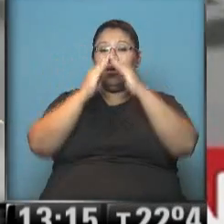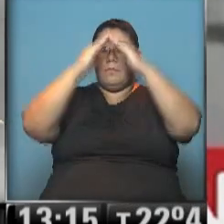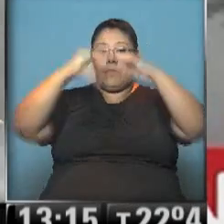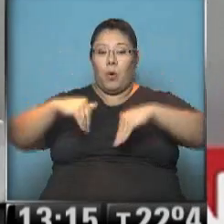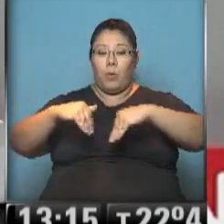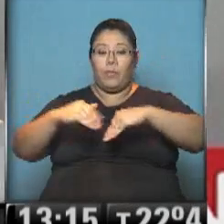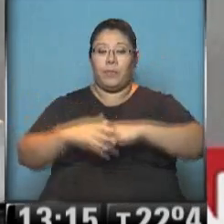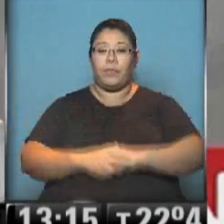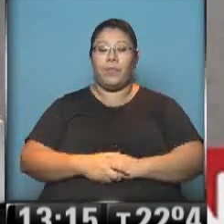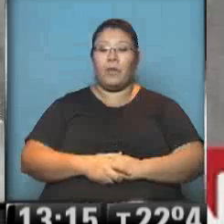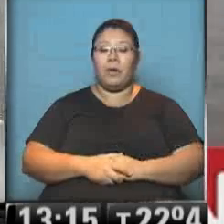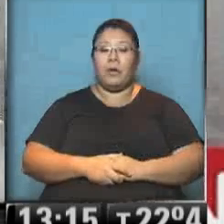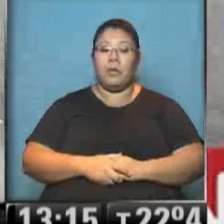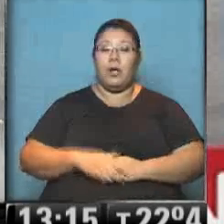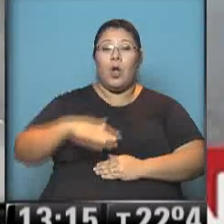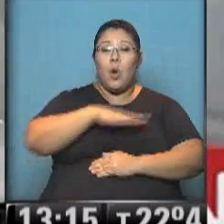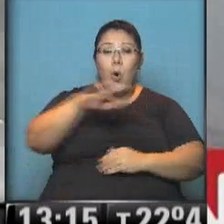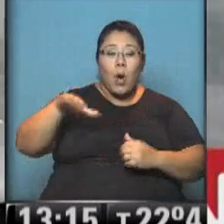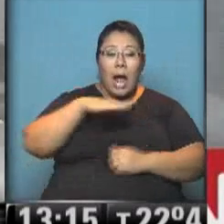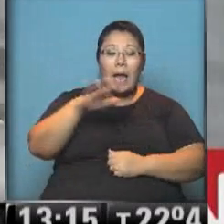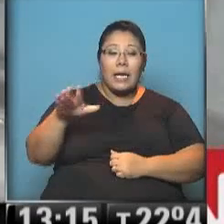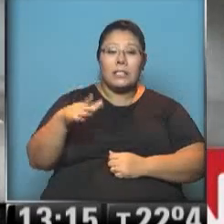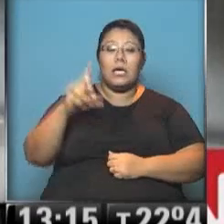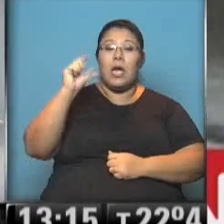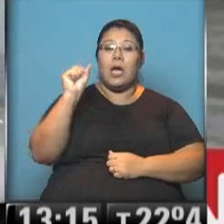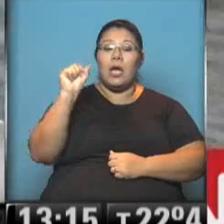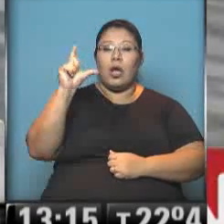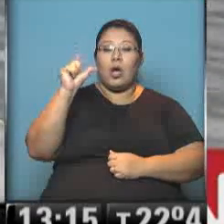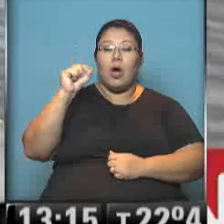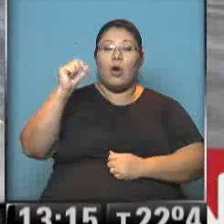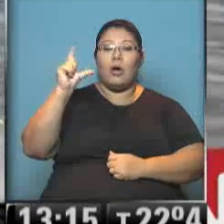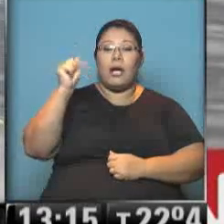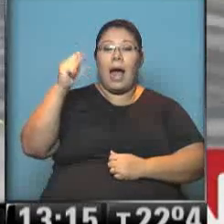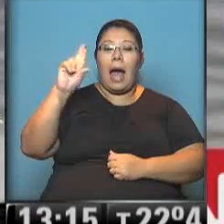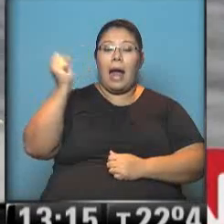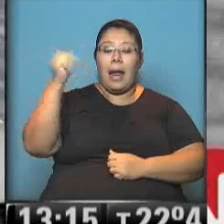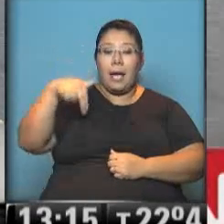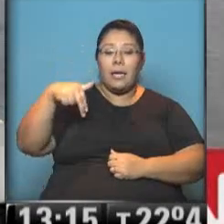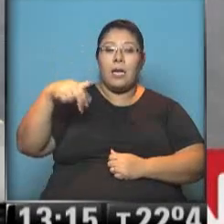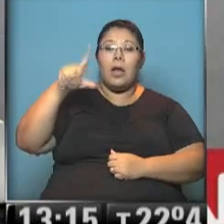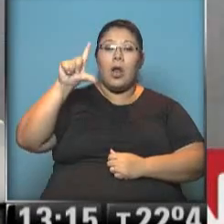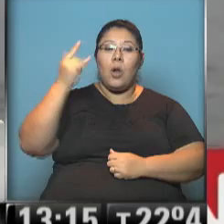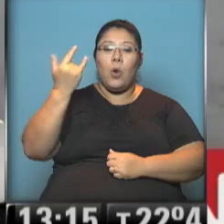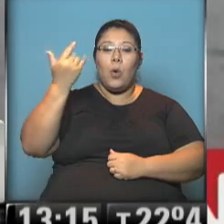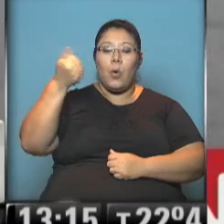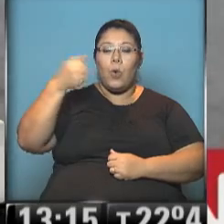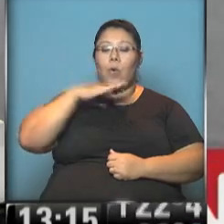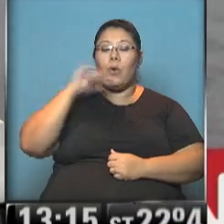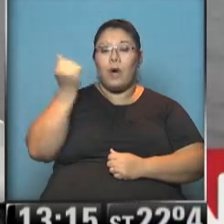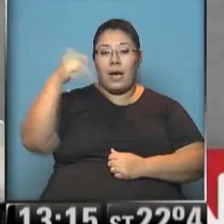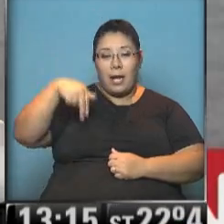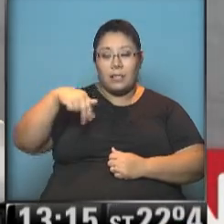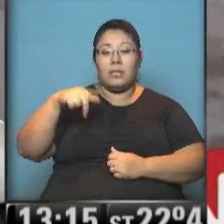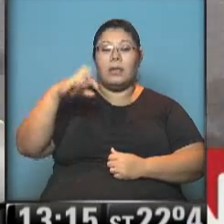afectadas por las lluvias y la crecida de los ríos son Concarán, Luján, Quines y Leandro Alem en la provincia puntana.